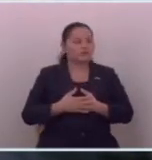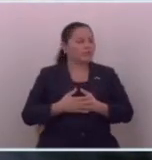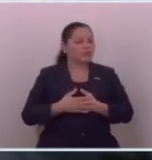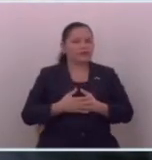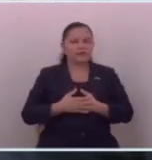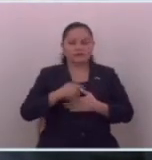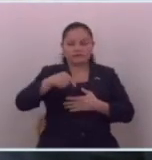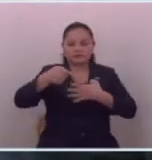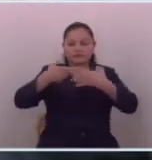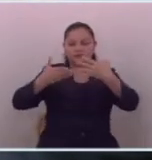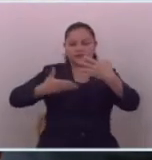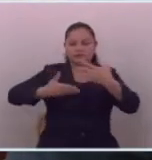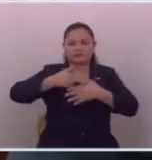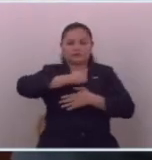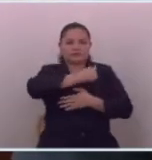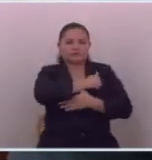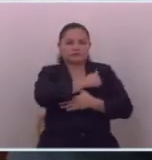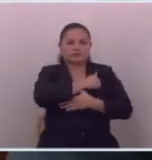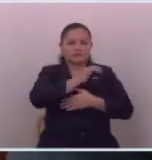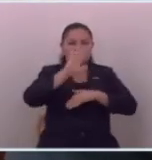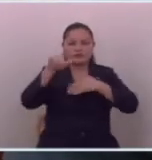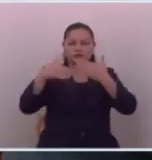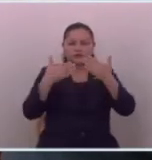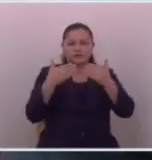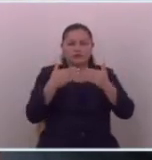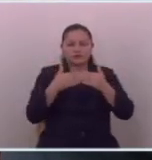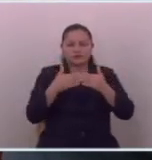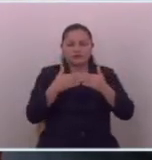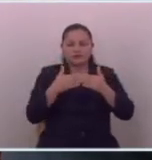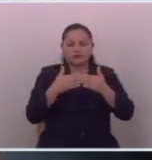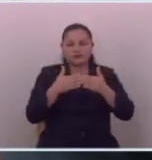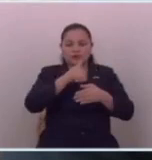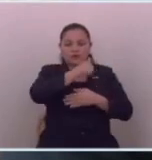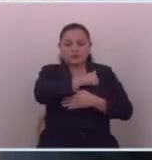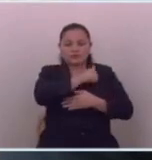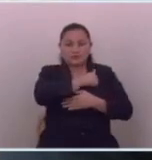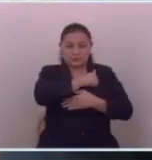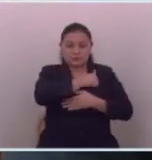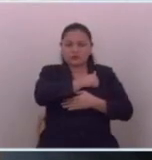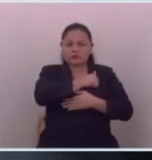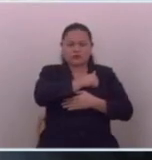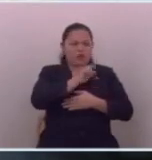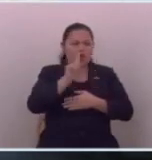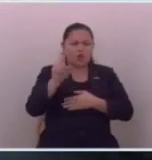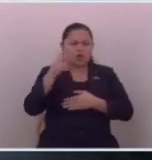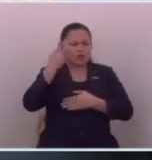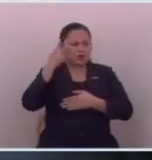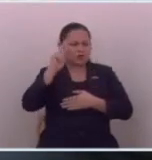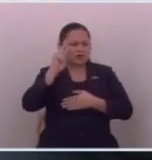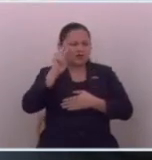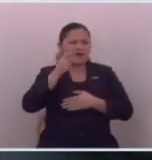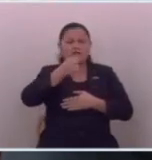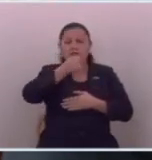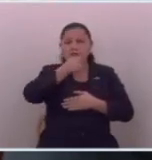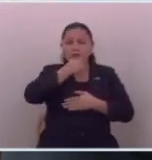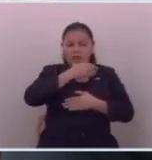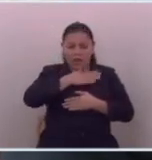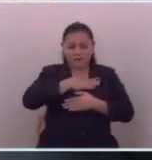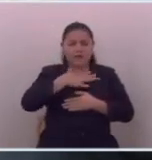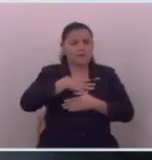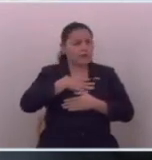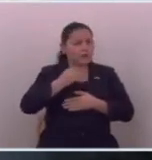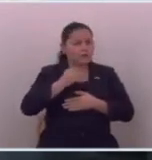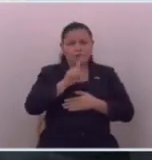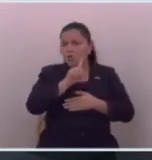Este derecho lleva responsabilidades y la responsabilidad no solamente tiene que ver con informar lo que a me